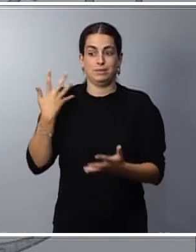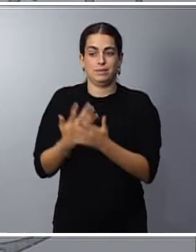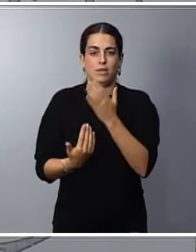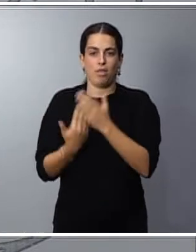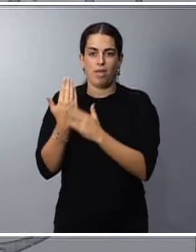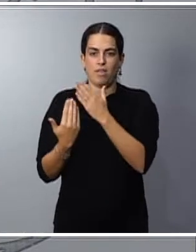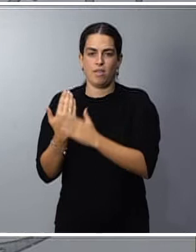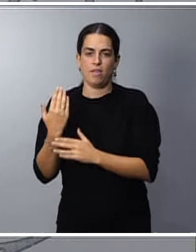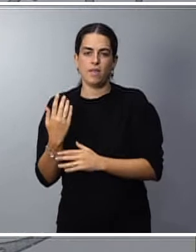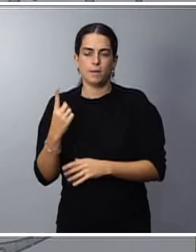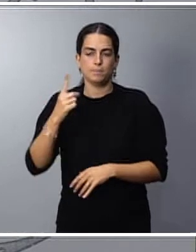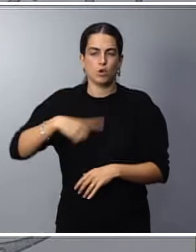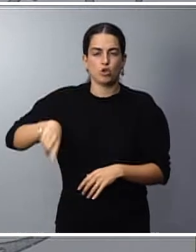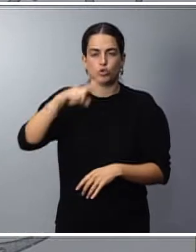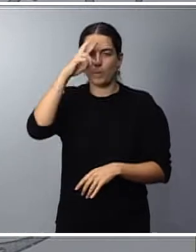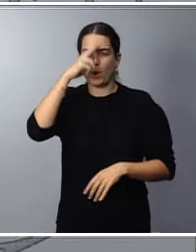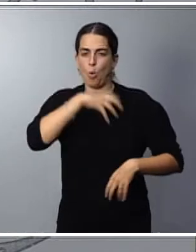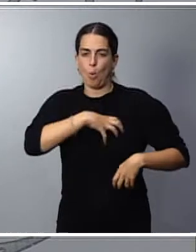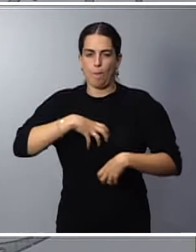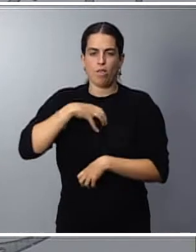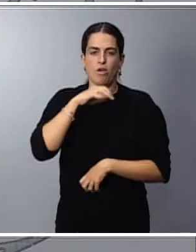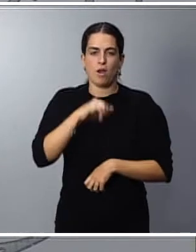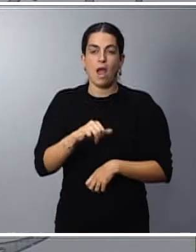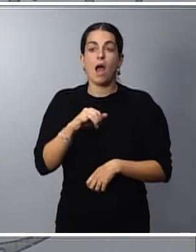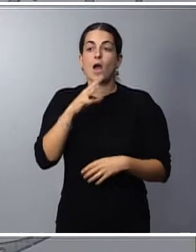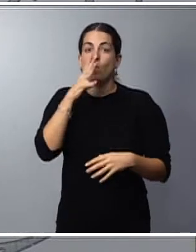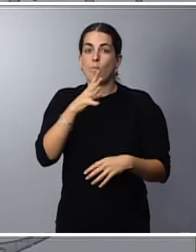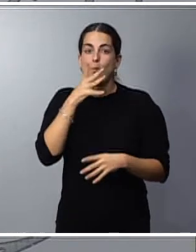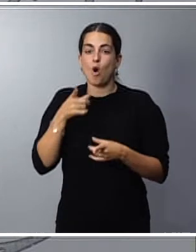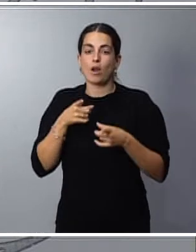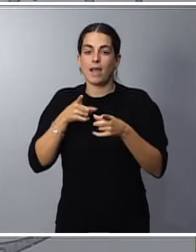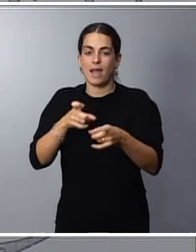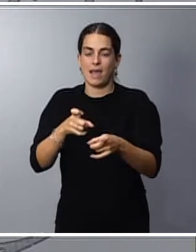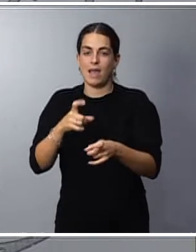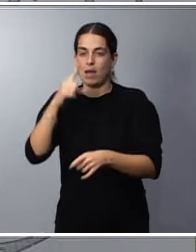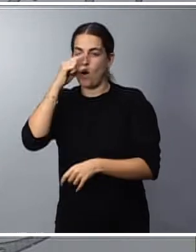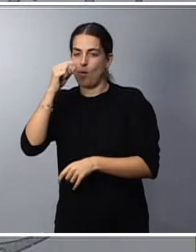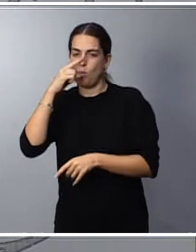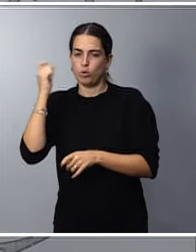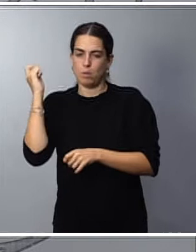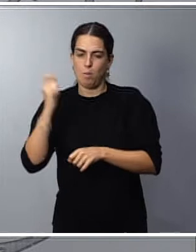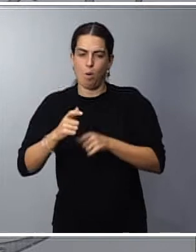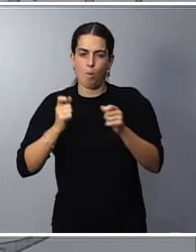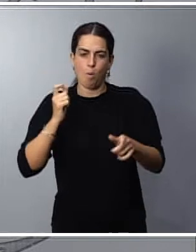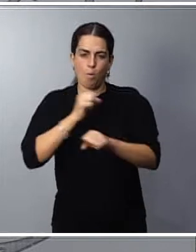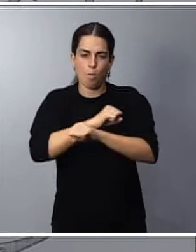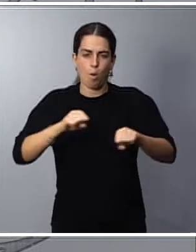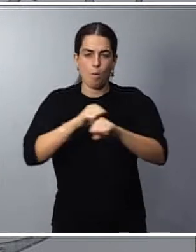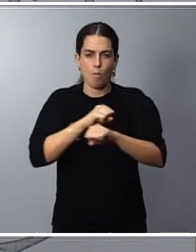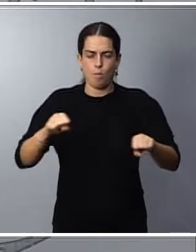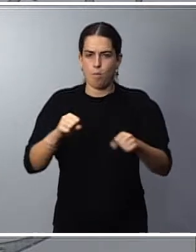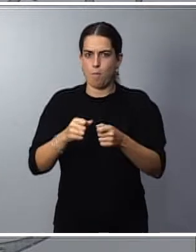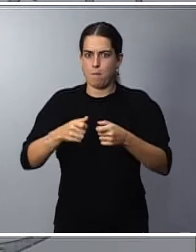preocupación el recrudecimiento de los ataques de Putin contra a la población civil con os bombardeos terribles a los